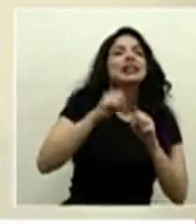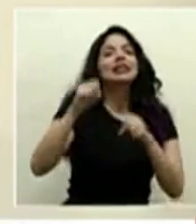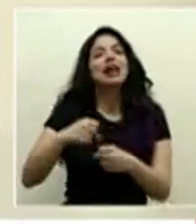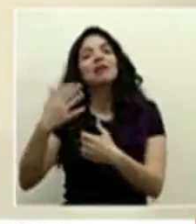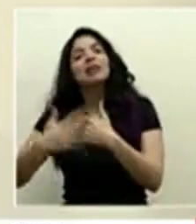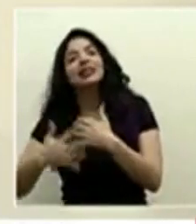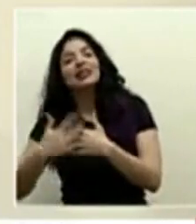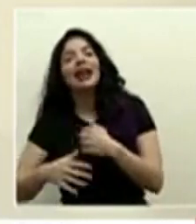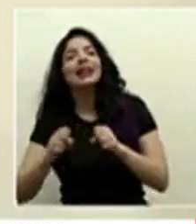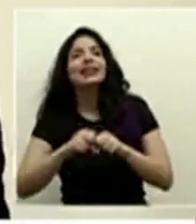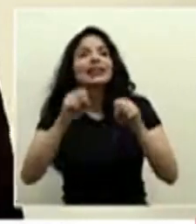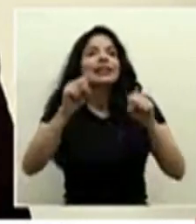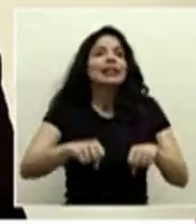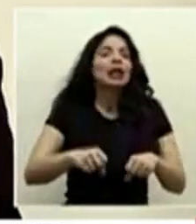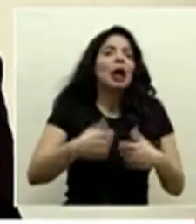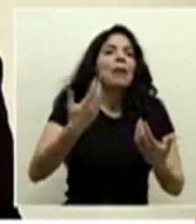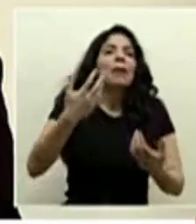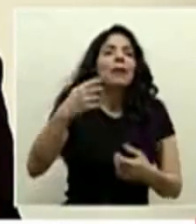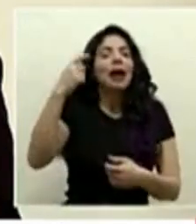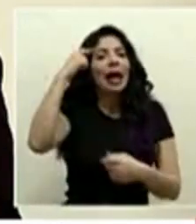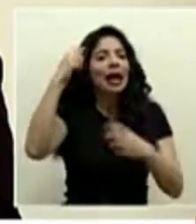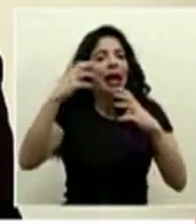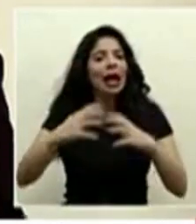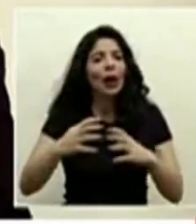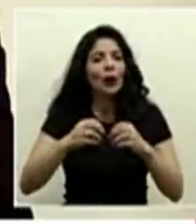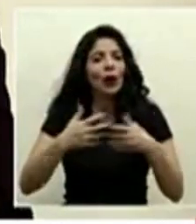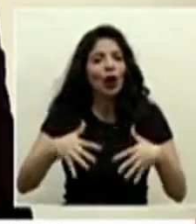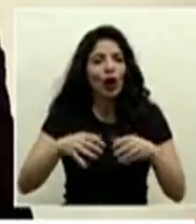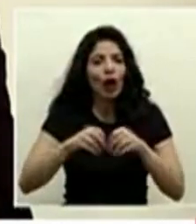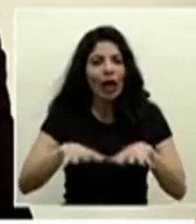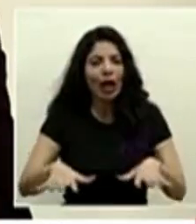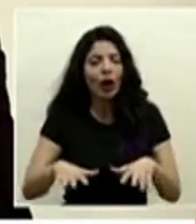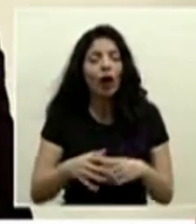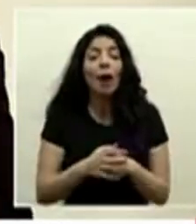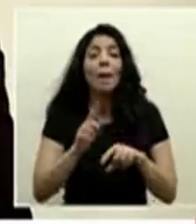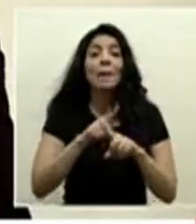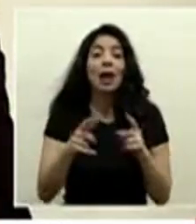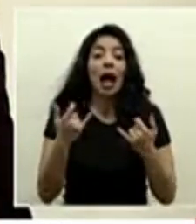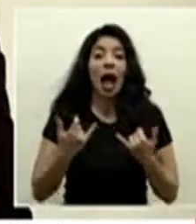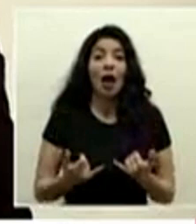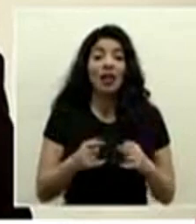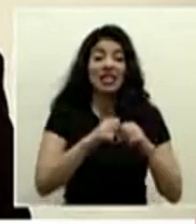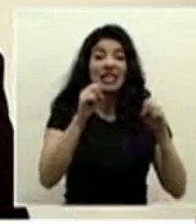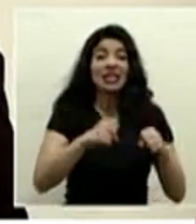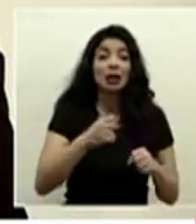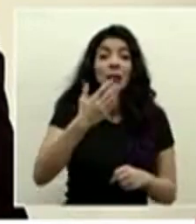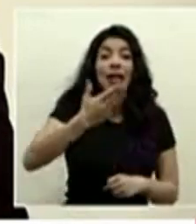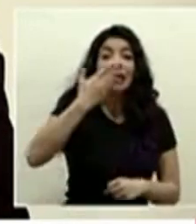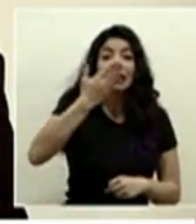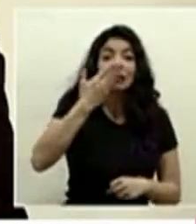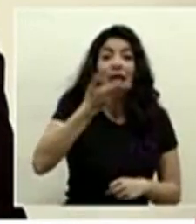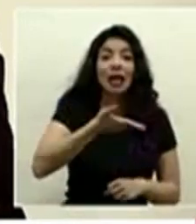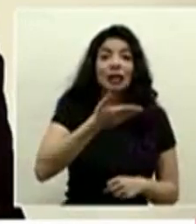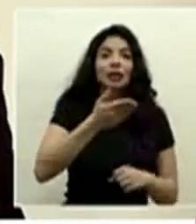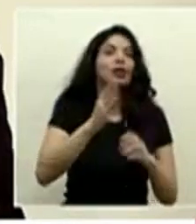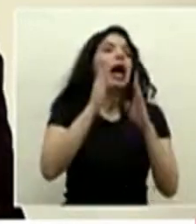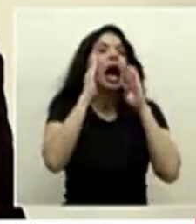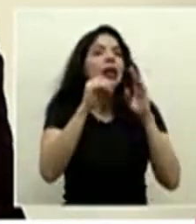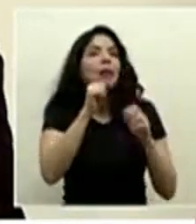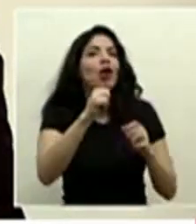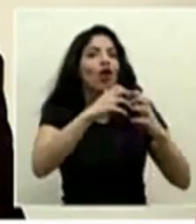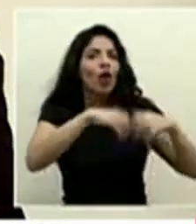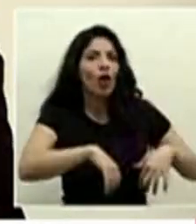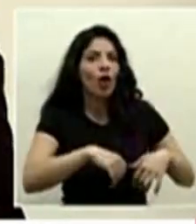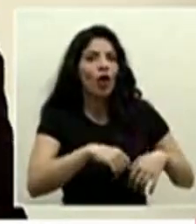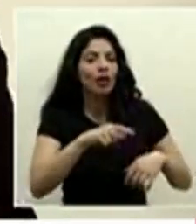circulatorio el sistema neurológico y estamos tratando del sistema respiratorio atenderlo y que no colapse por el